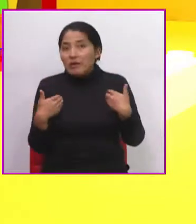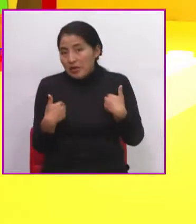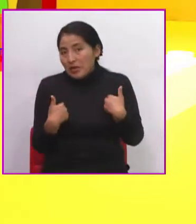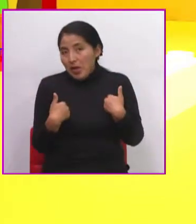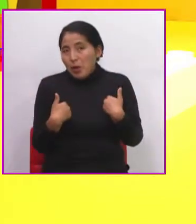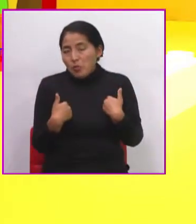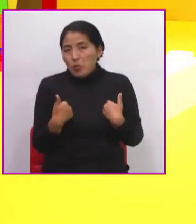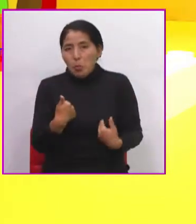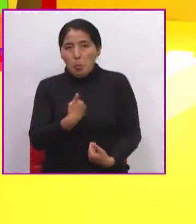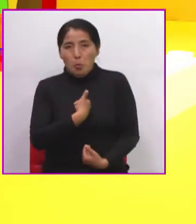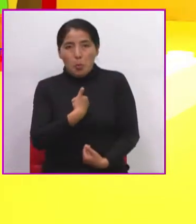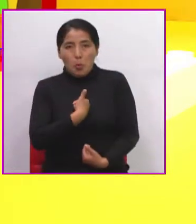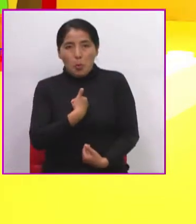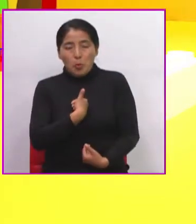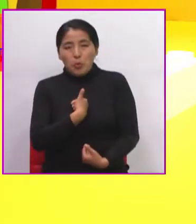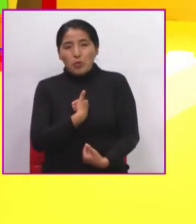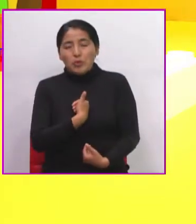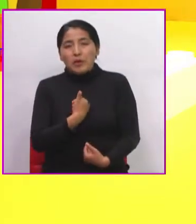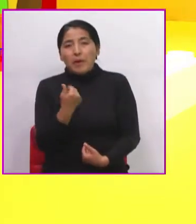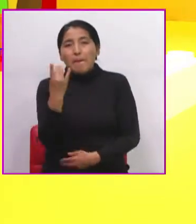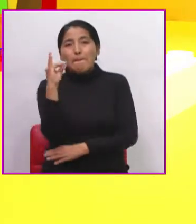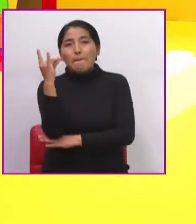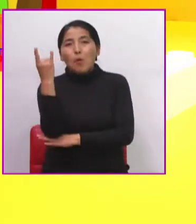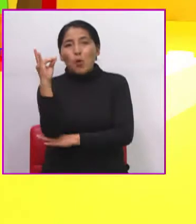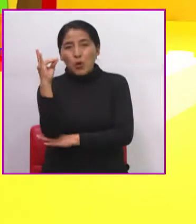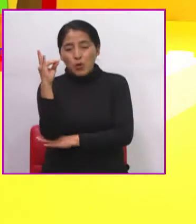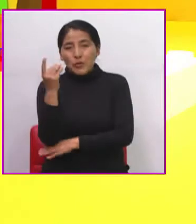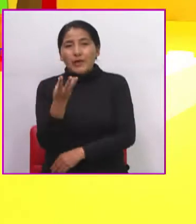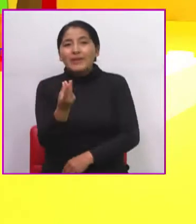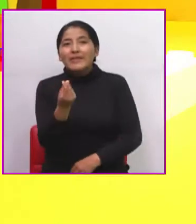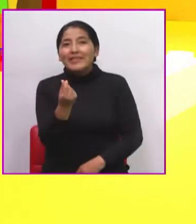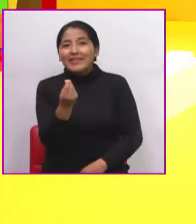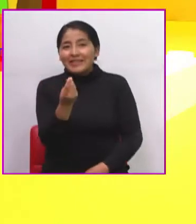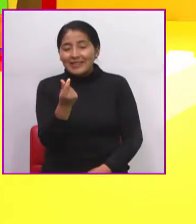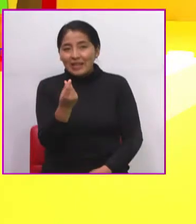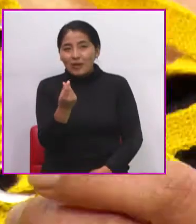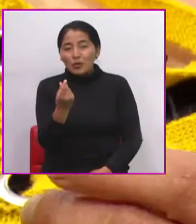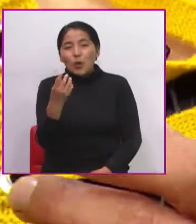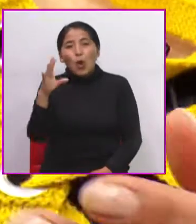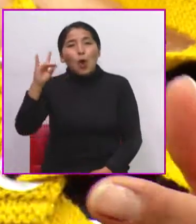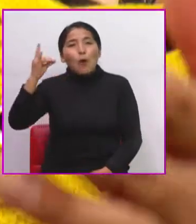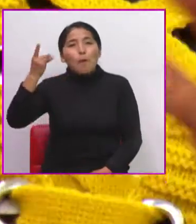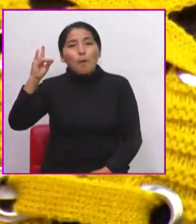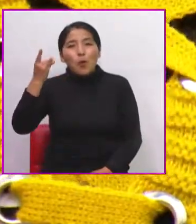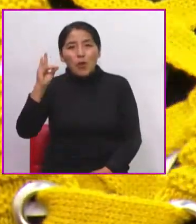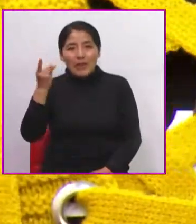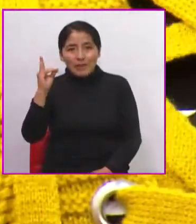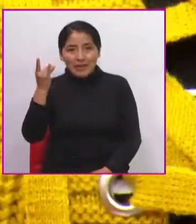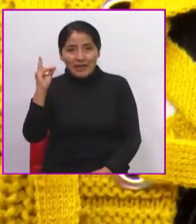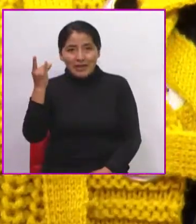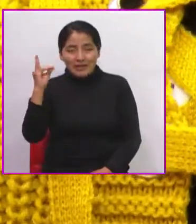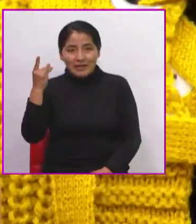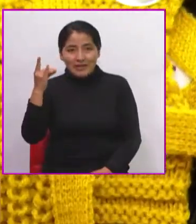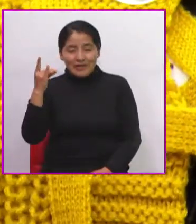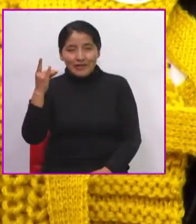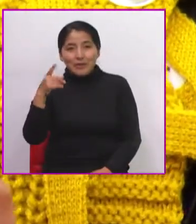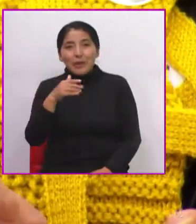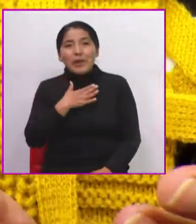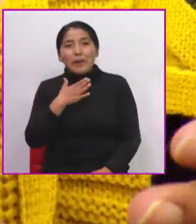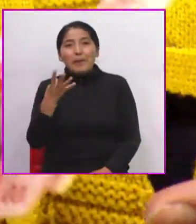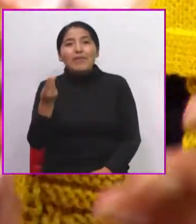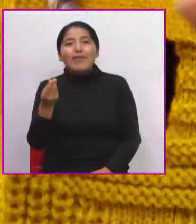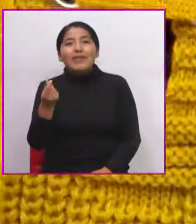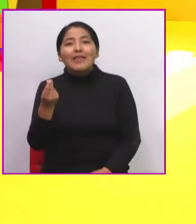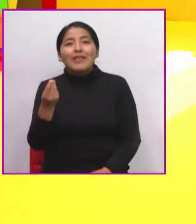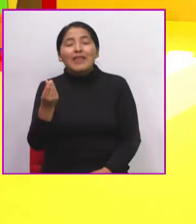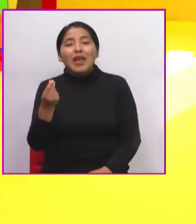Que es el boliviano. Y les voy a mostrar. Con todo este dinero que tengo acá, he podido adquirir todos estos productos. Y todavía